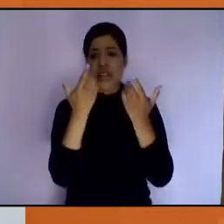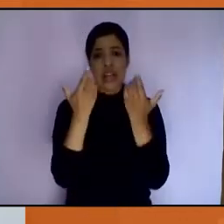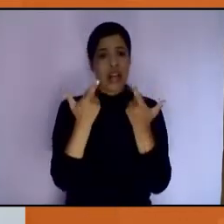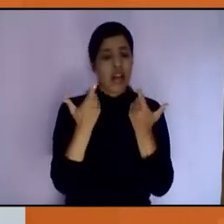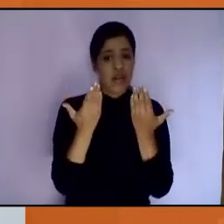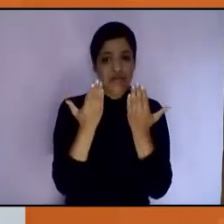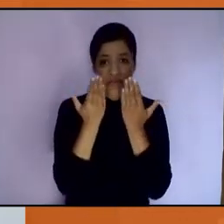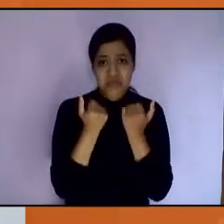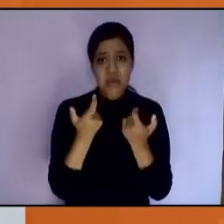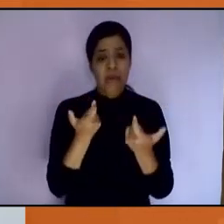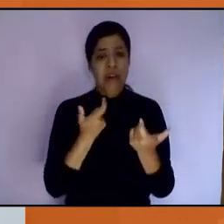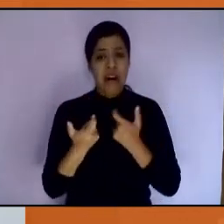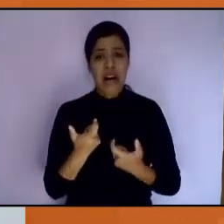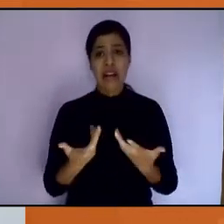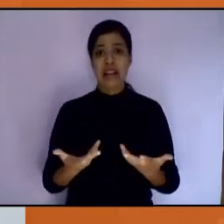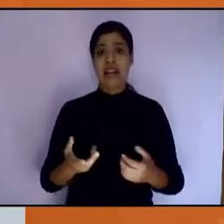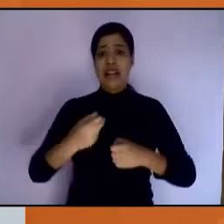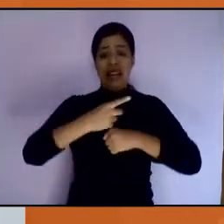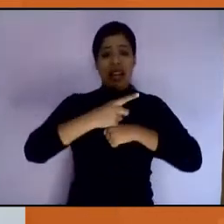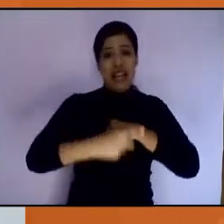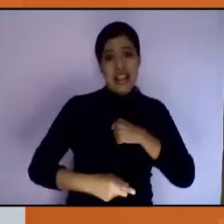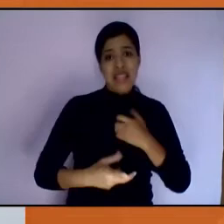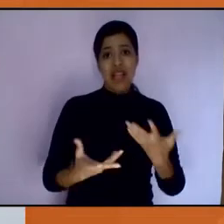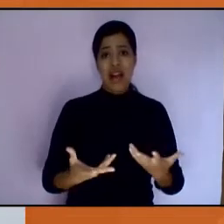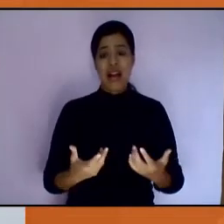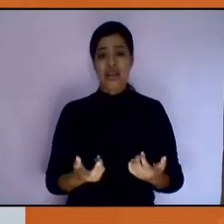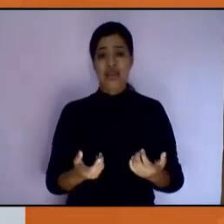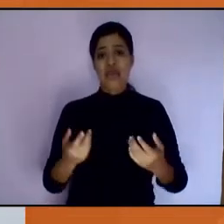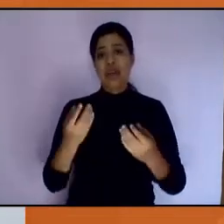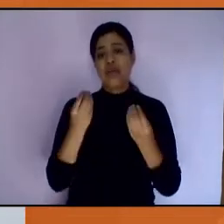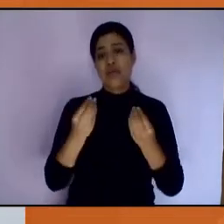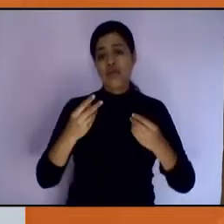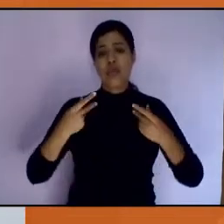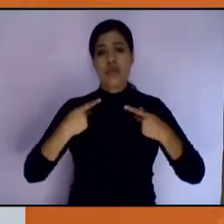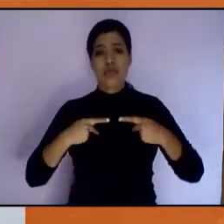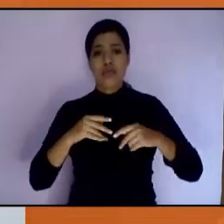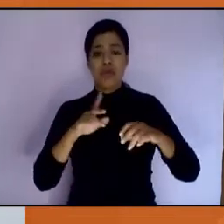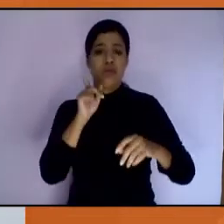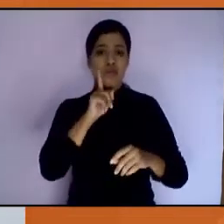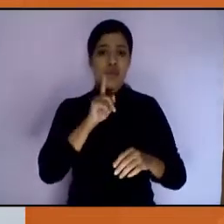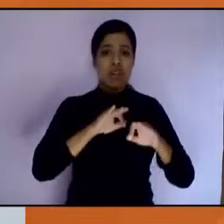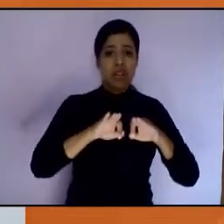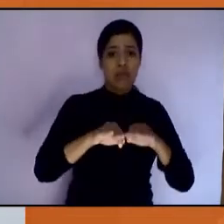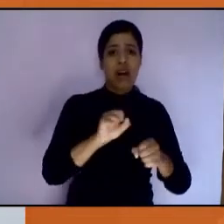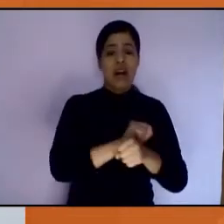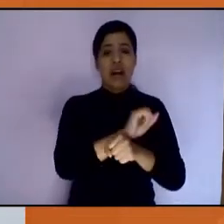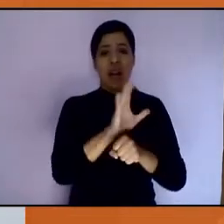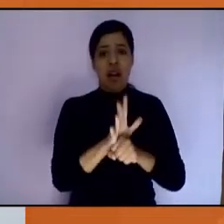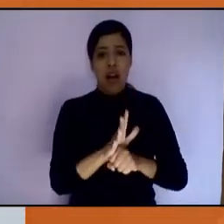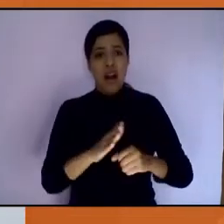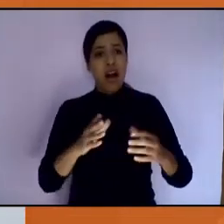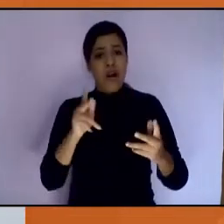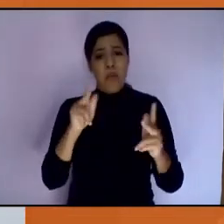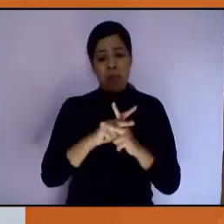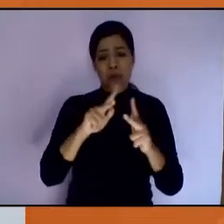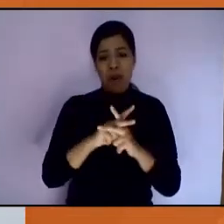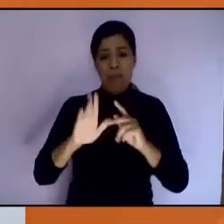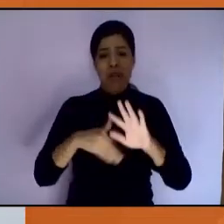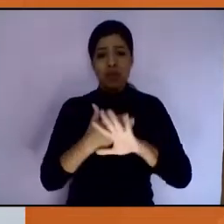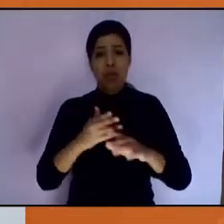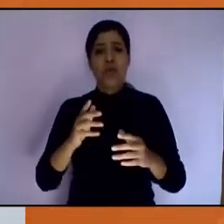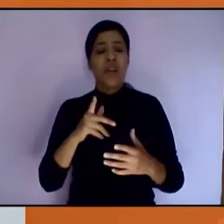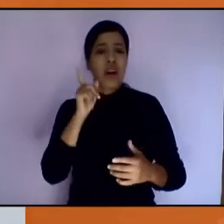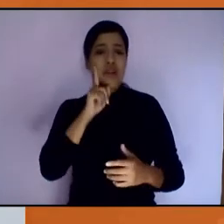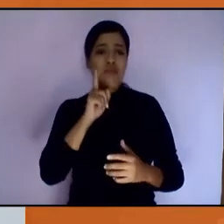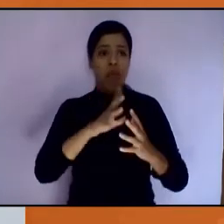para las trabajadoras esenciales, entre otras muchas. La pandemia aprofundizó el problema de violencias contra las mujeres, que ya había sido